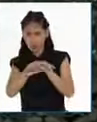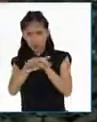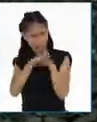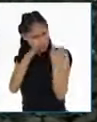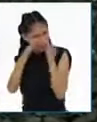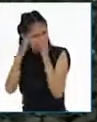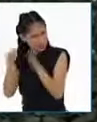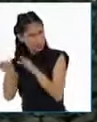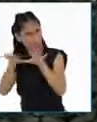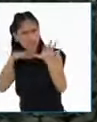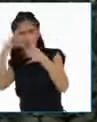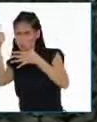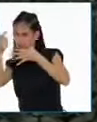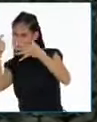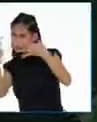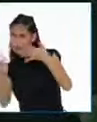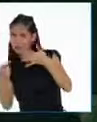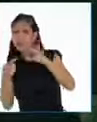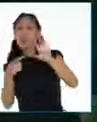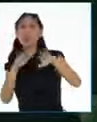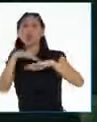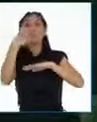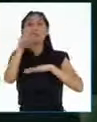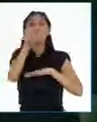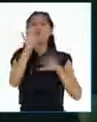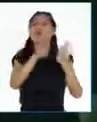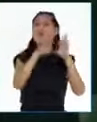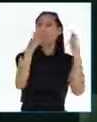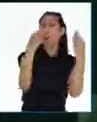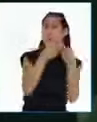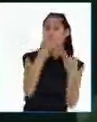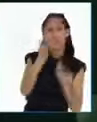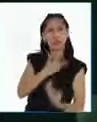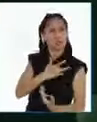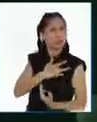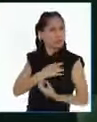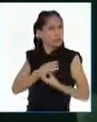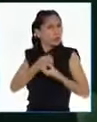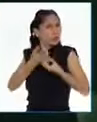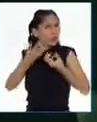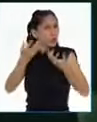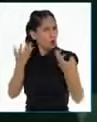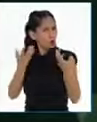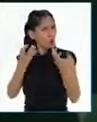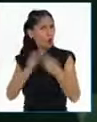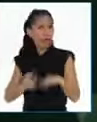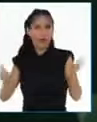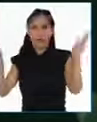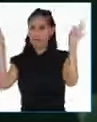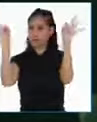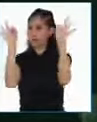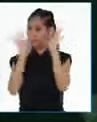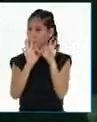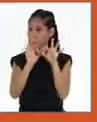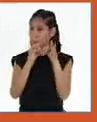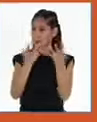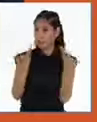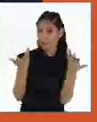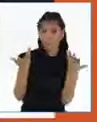o inclusive nuestro país. Entonces es muy importante...